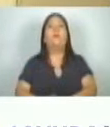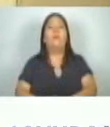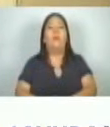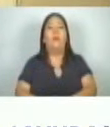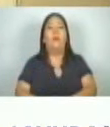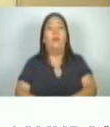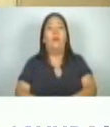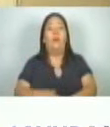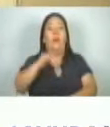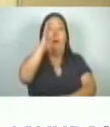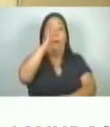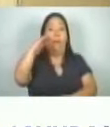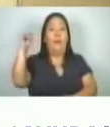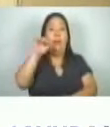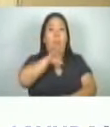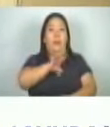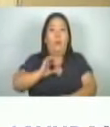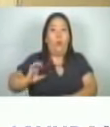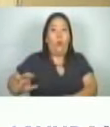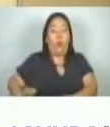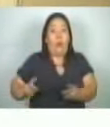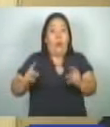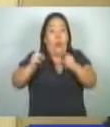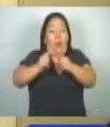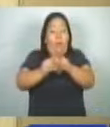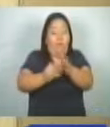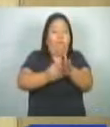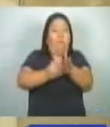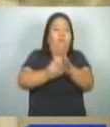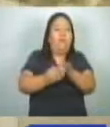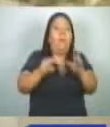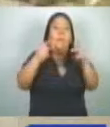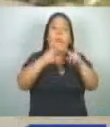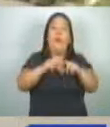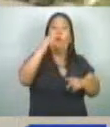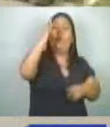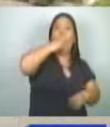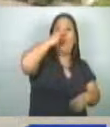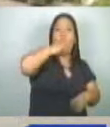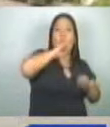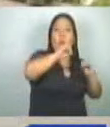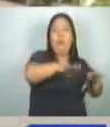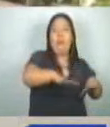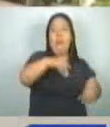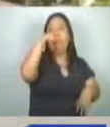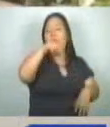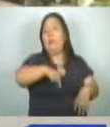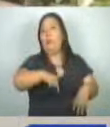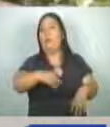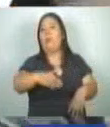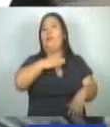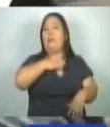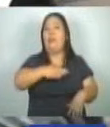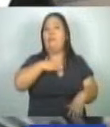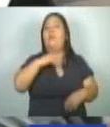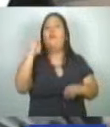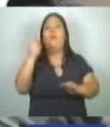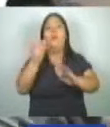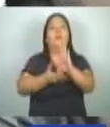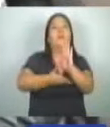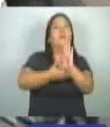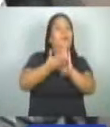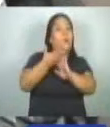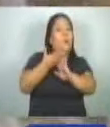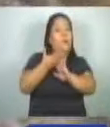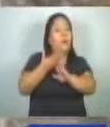a pesar de que estamos renaciendo, todavía el tema de la basura sigue siendo el pelo en la sopa para nuestro desarrollo. Así